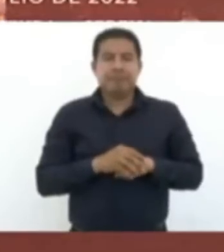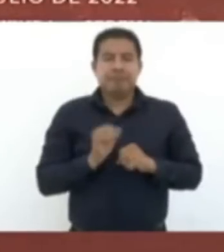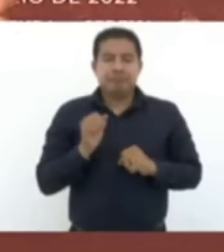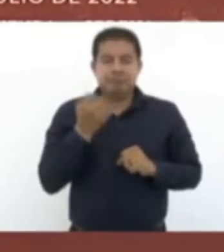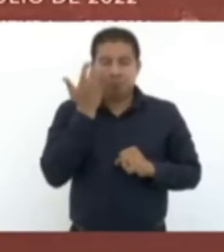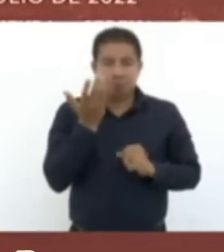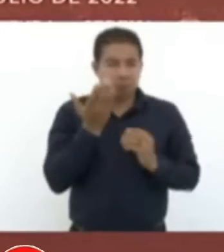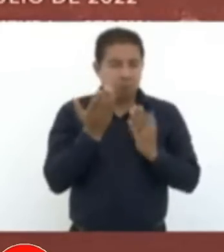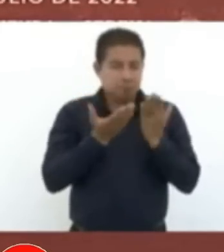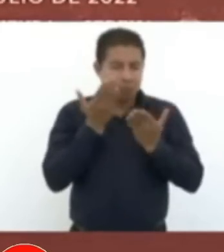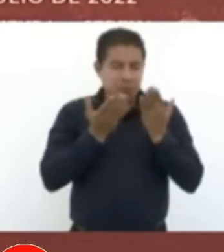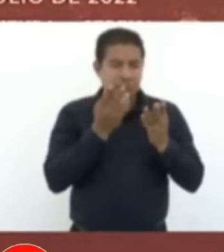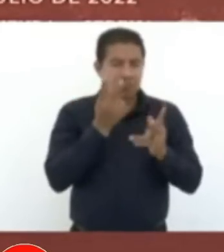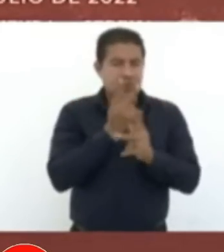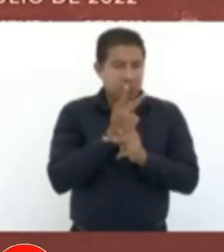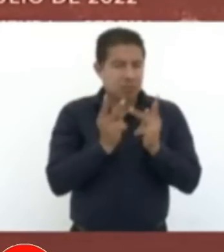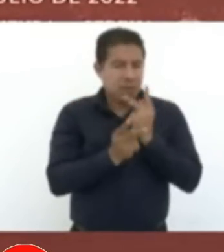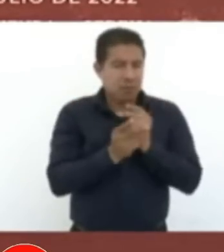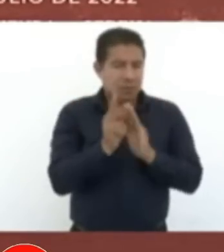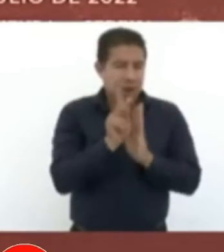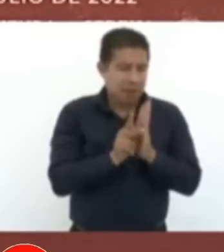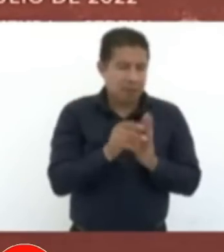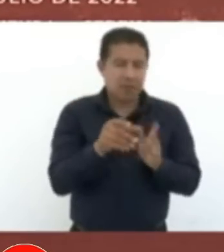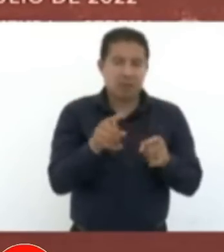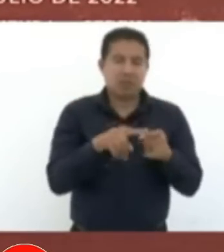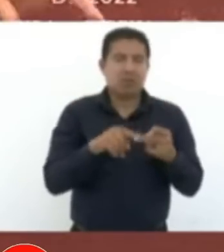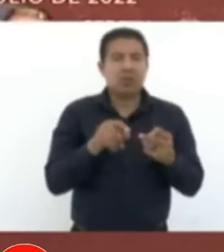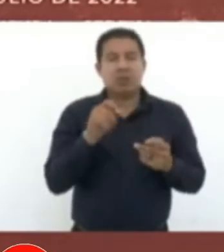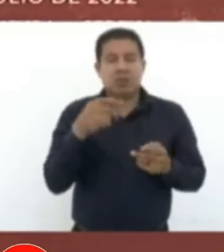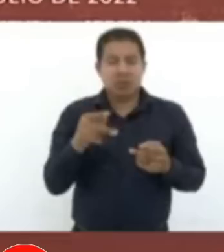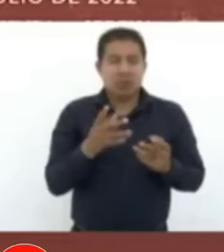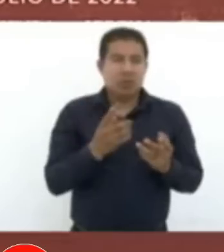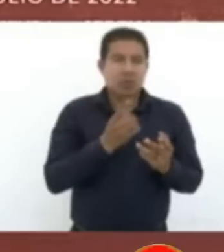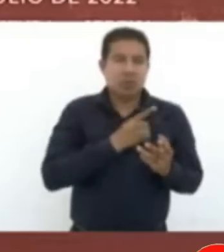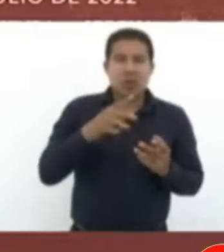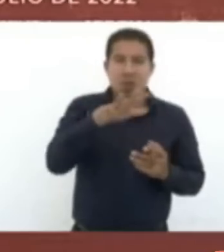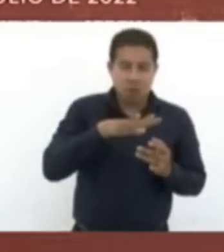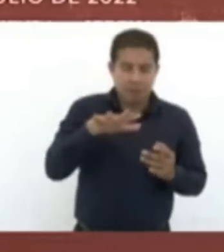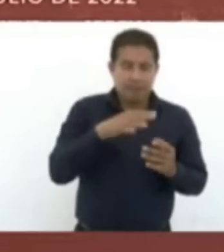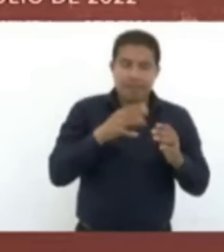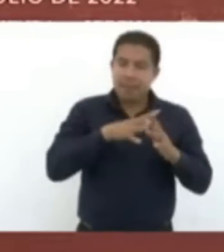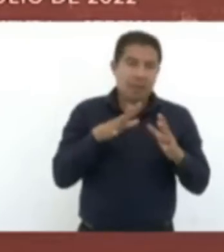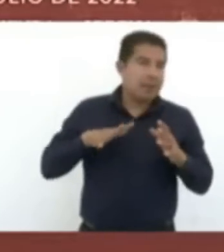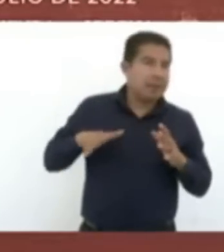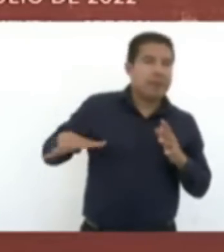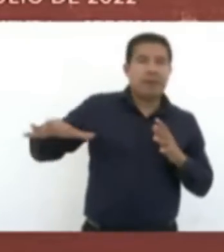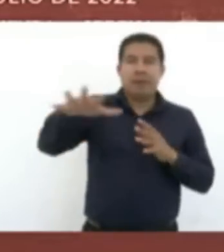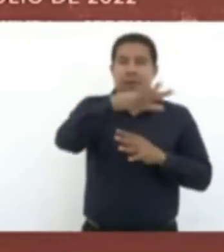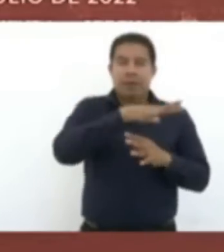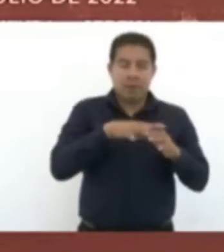estudiando preparatoria, bachiller, no solo en la cabecera, sino en todo el municipio,